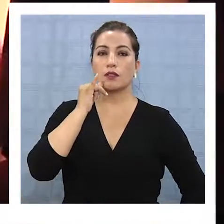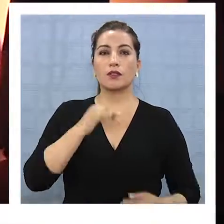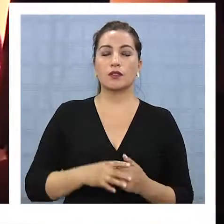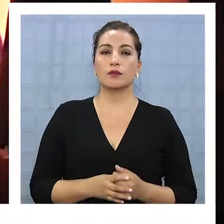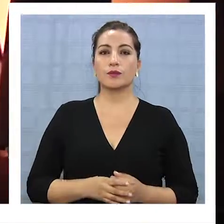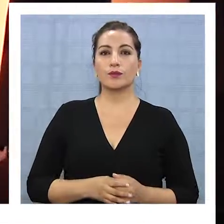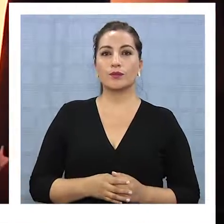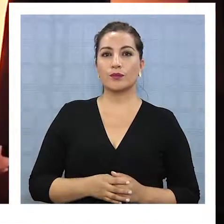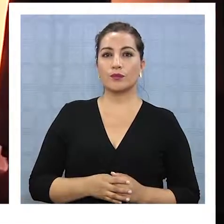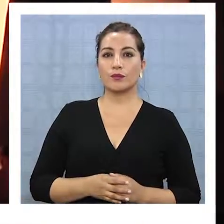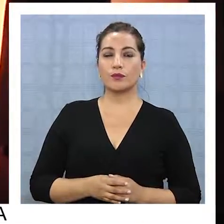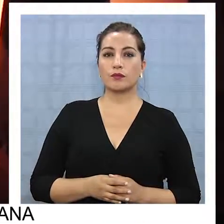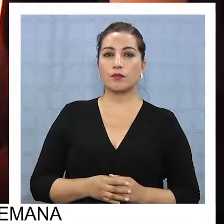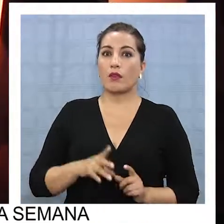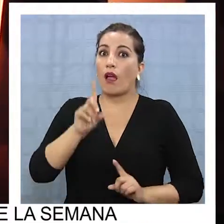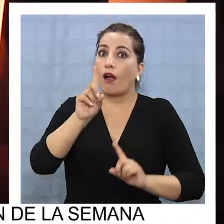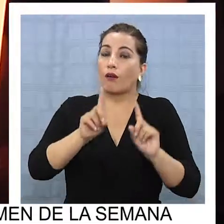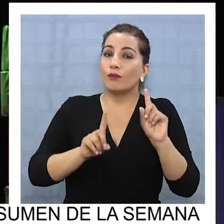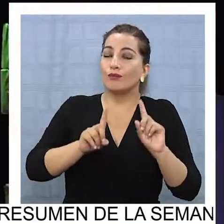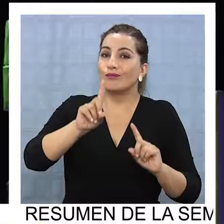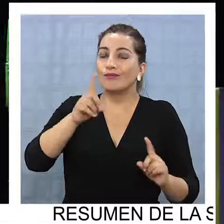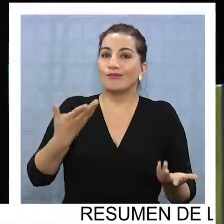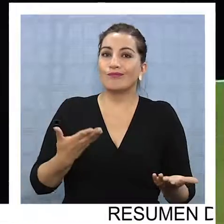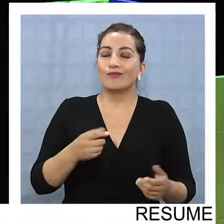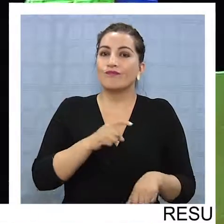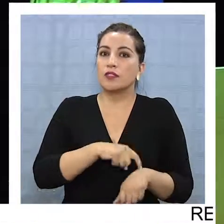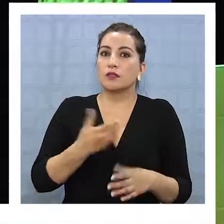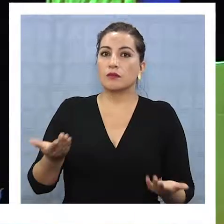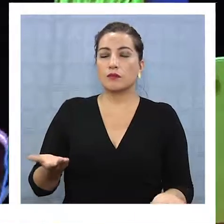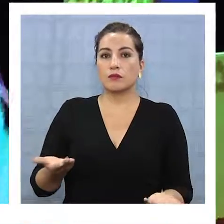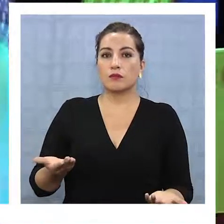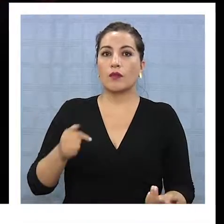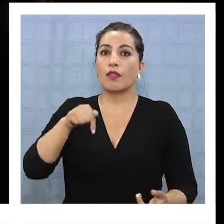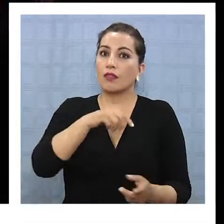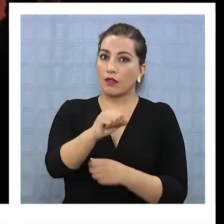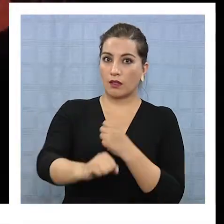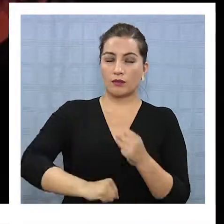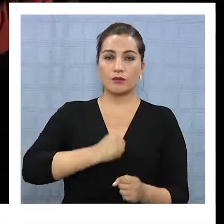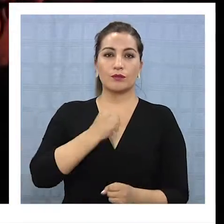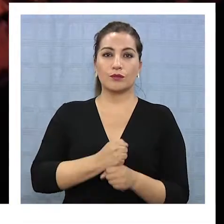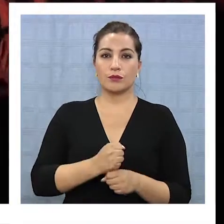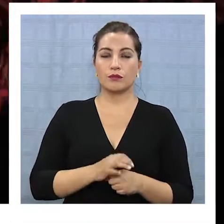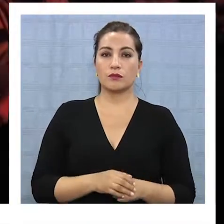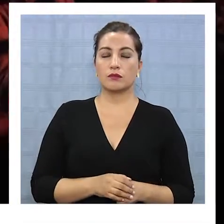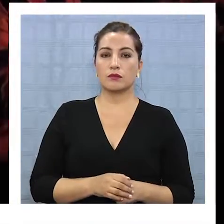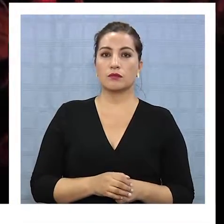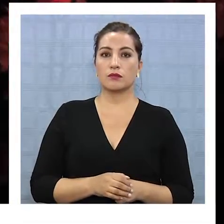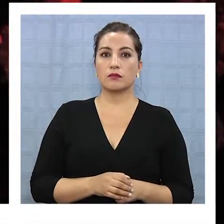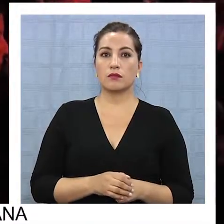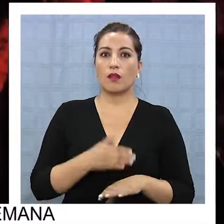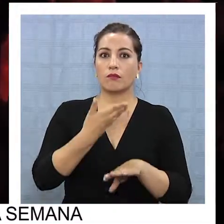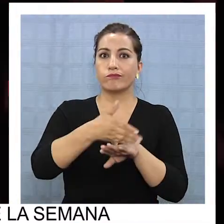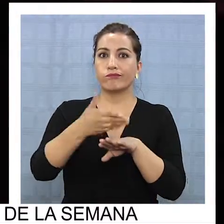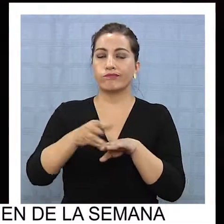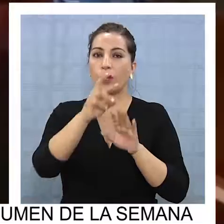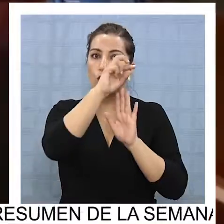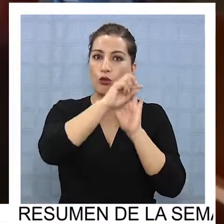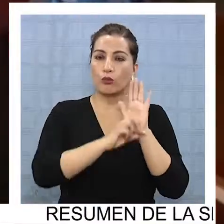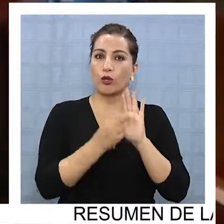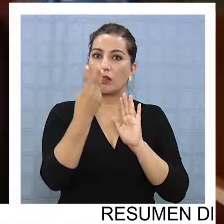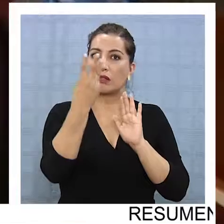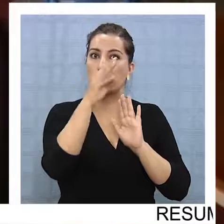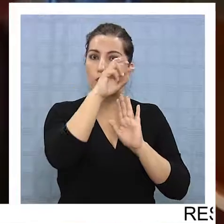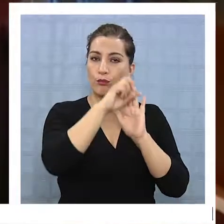quien en algún momento de este año sacaron de concurso los tres